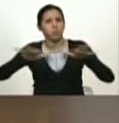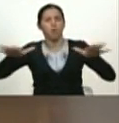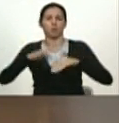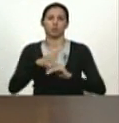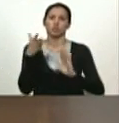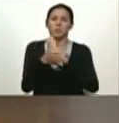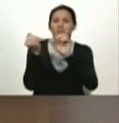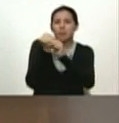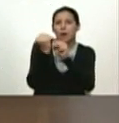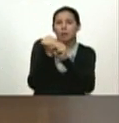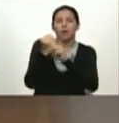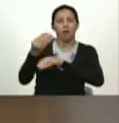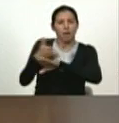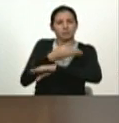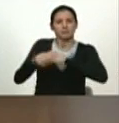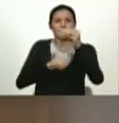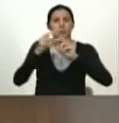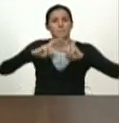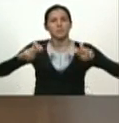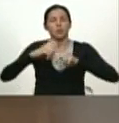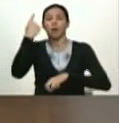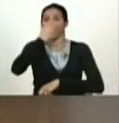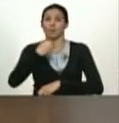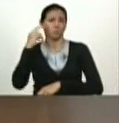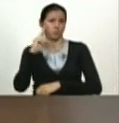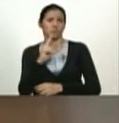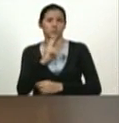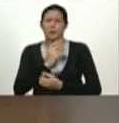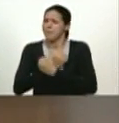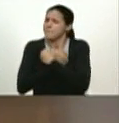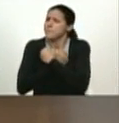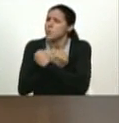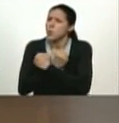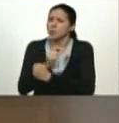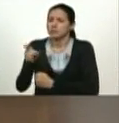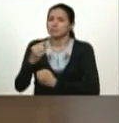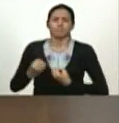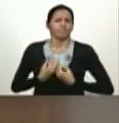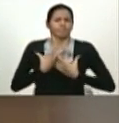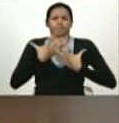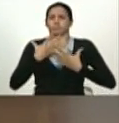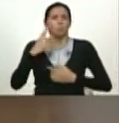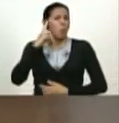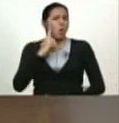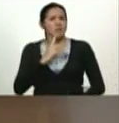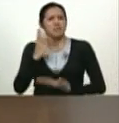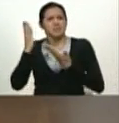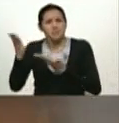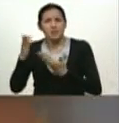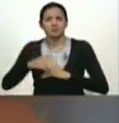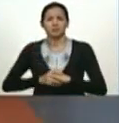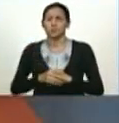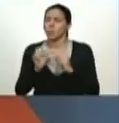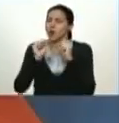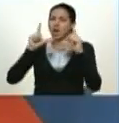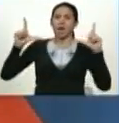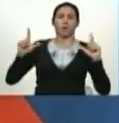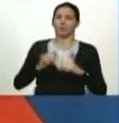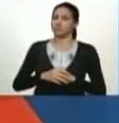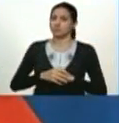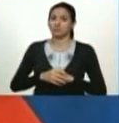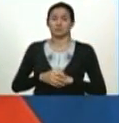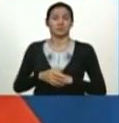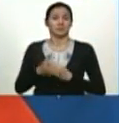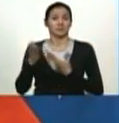Bolívar, el gran Bolívar, nuestra inspiración, nuestro amor, la razón de ser de nuestra república. Bolívar, qué admirable, he recibido llamadas